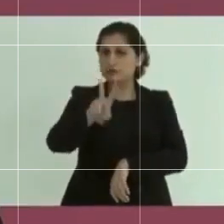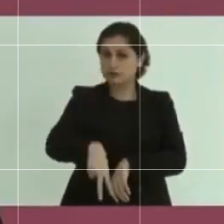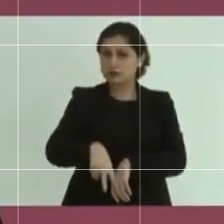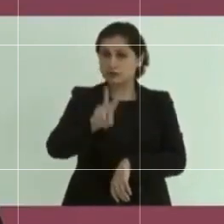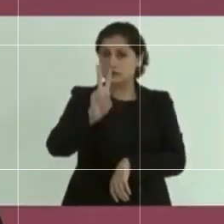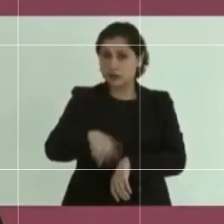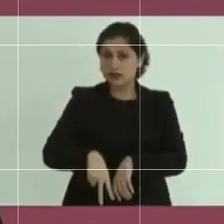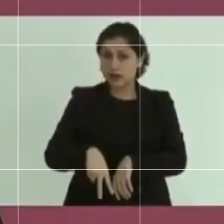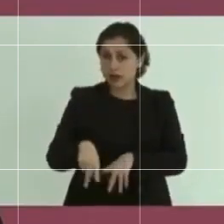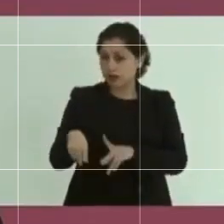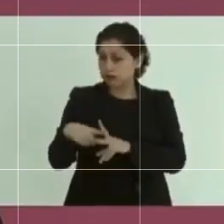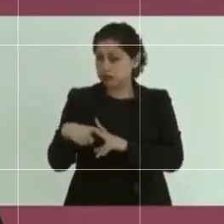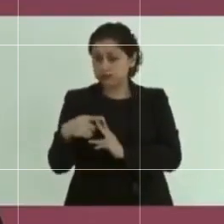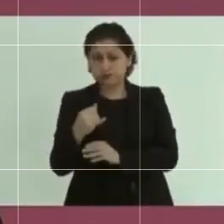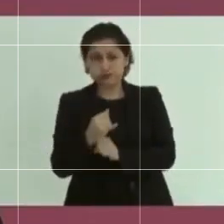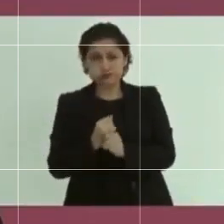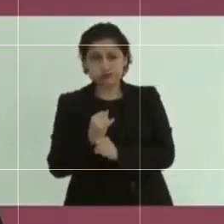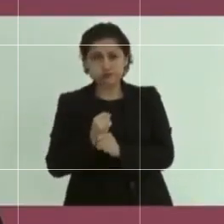los padres.